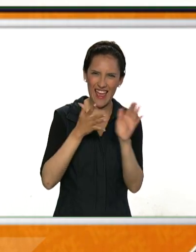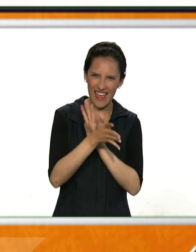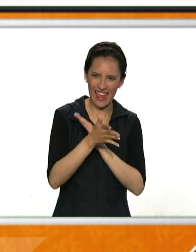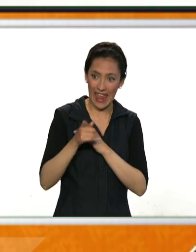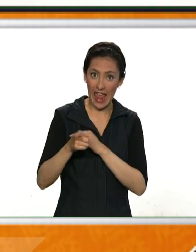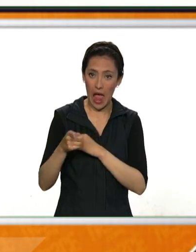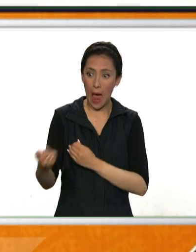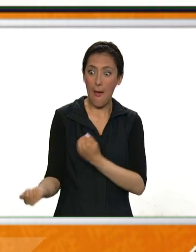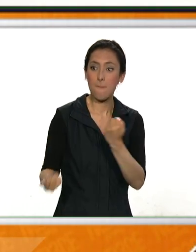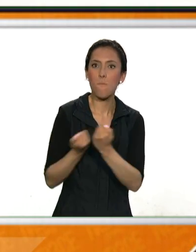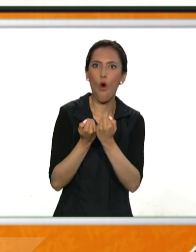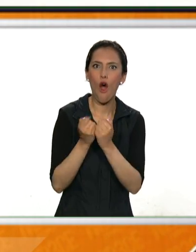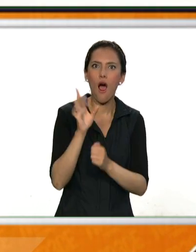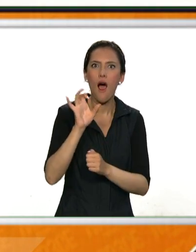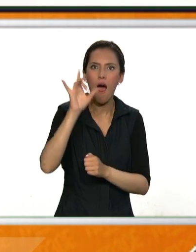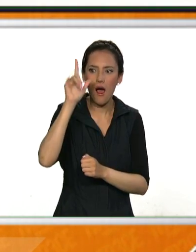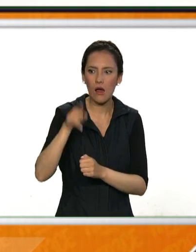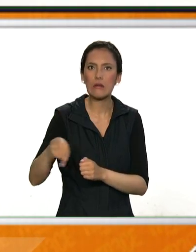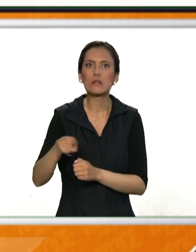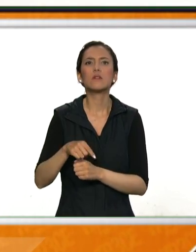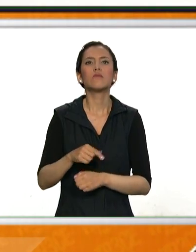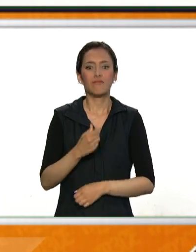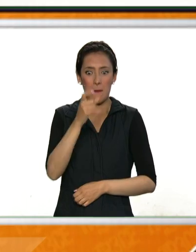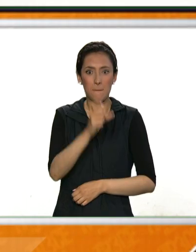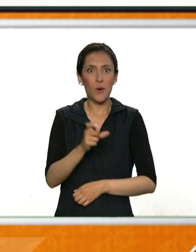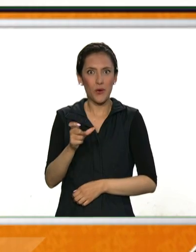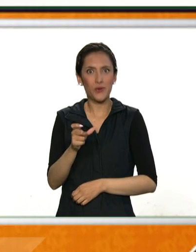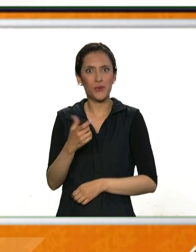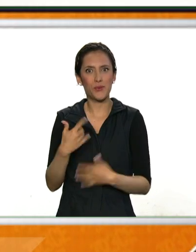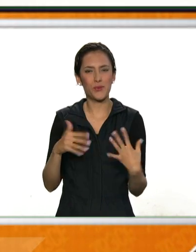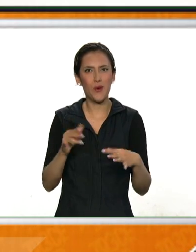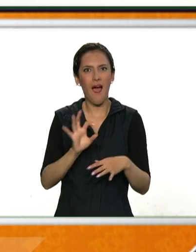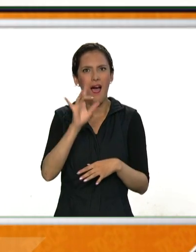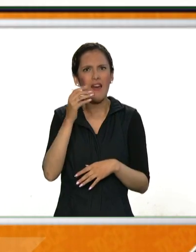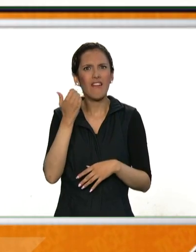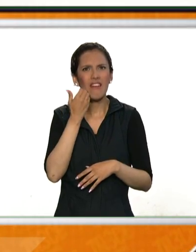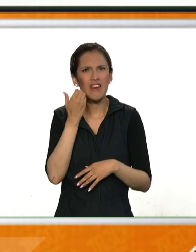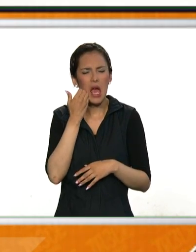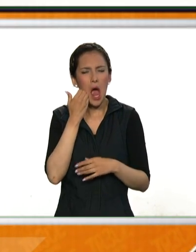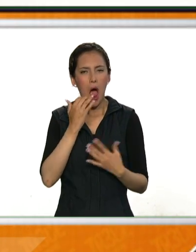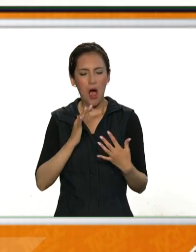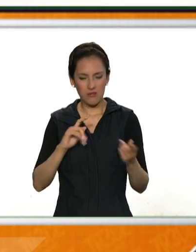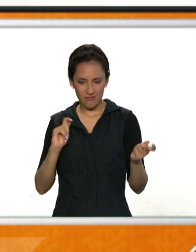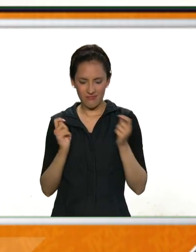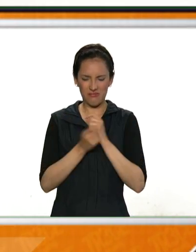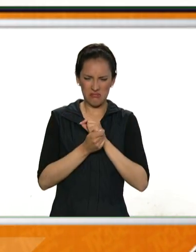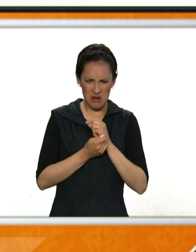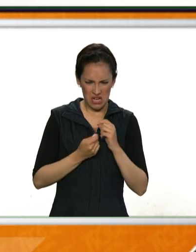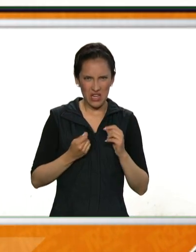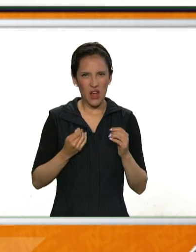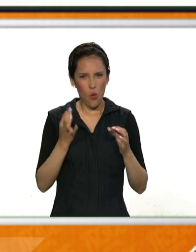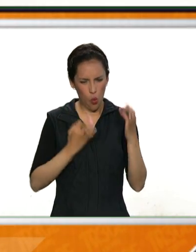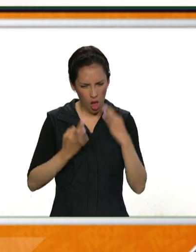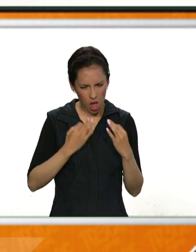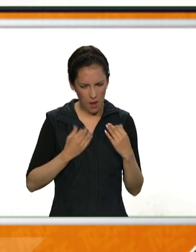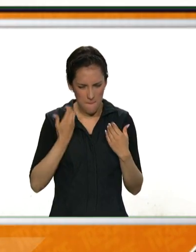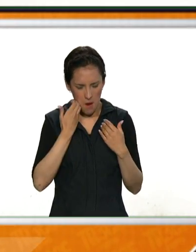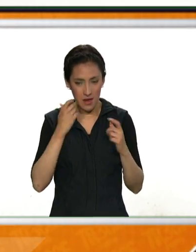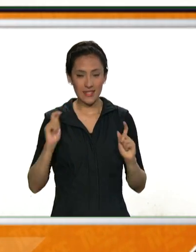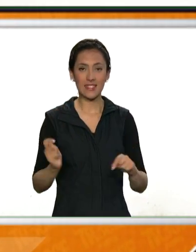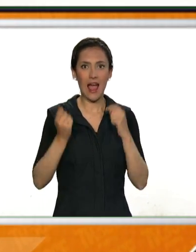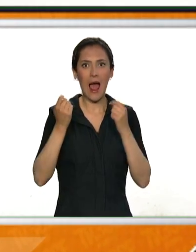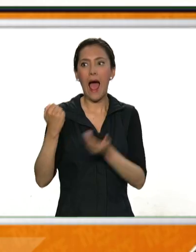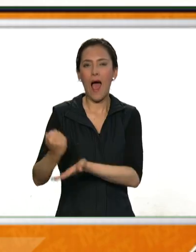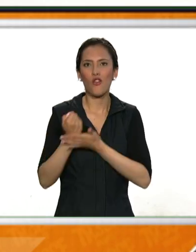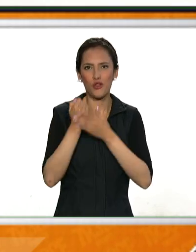cáncer de mama y son sobrevivientes puedan hoy tener un gran regalo y pues digamos hacer un trabajo espectacular a